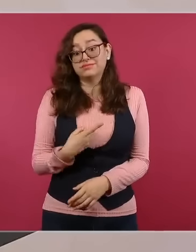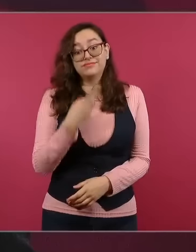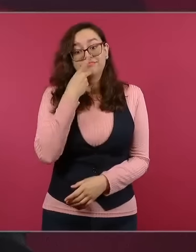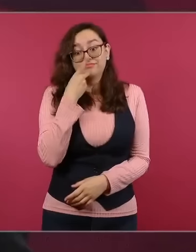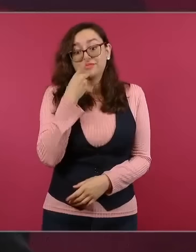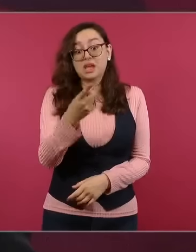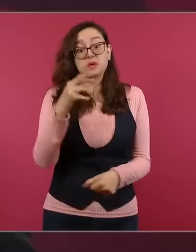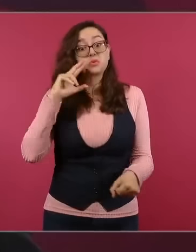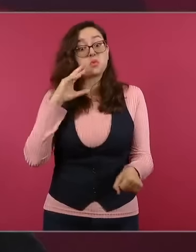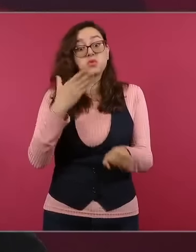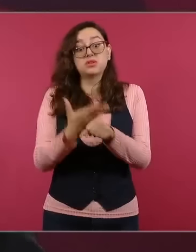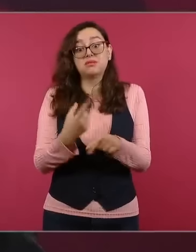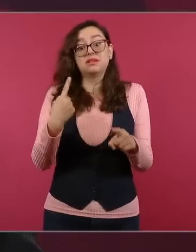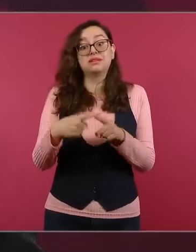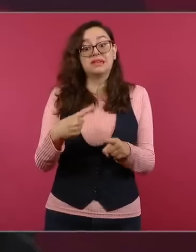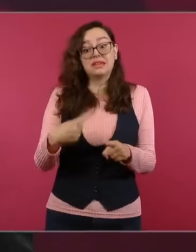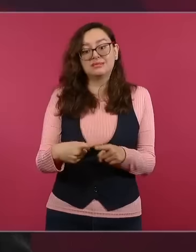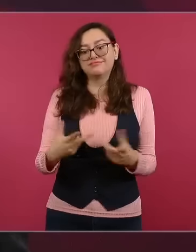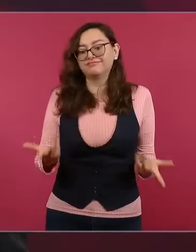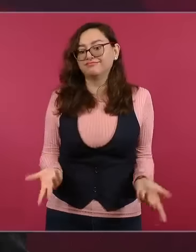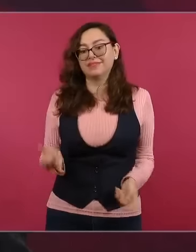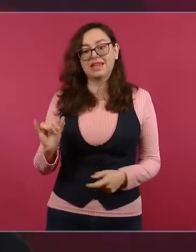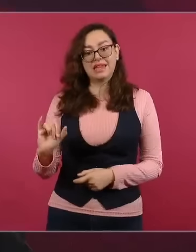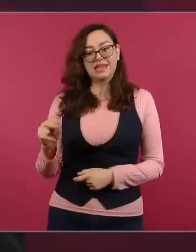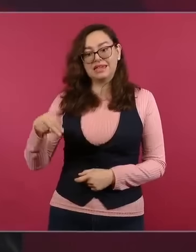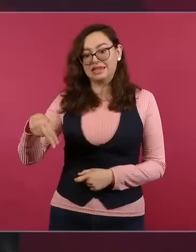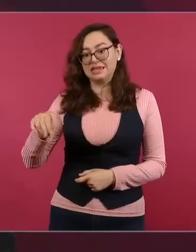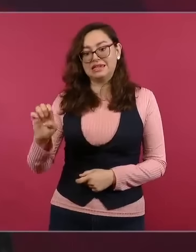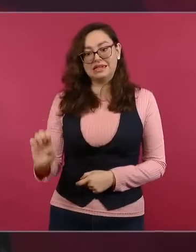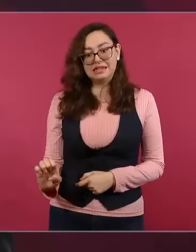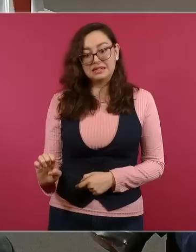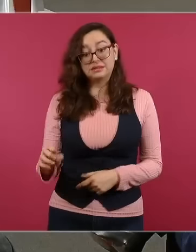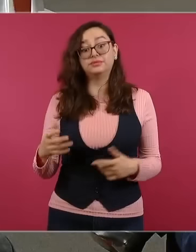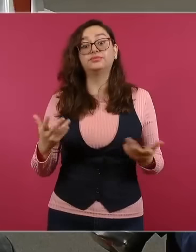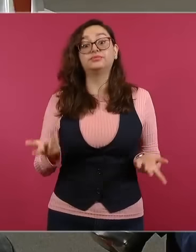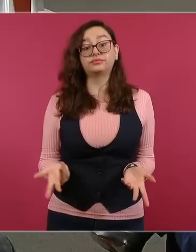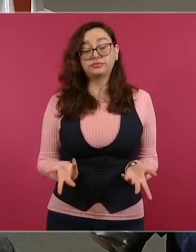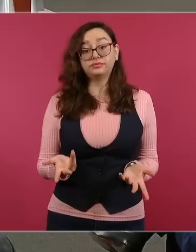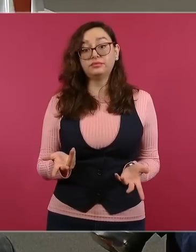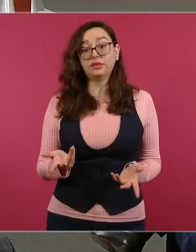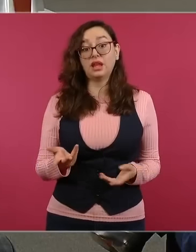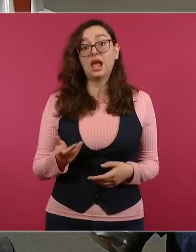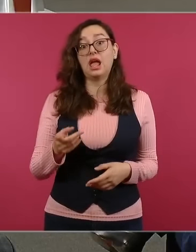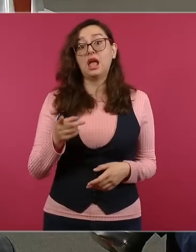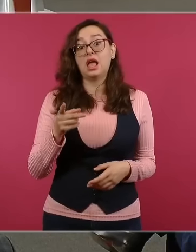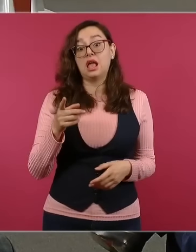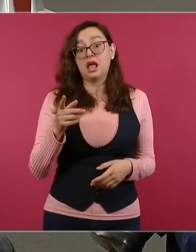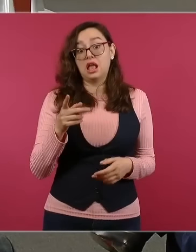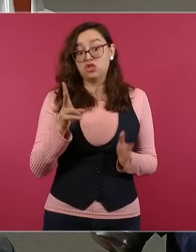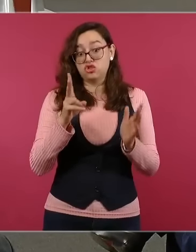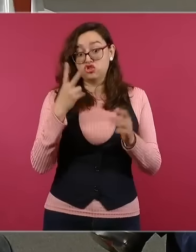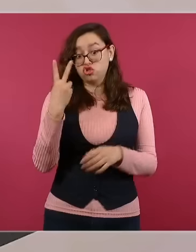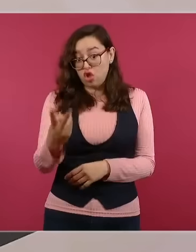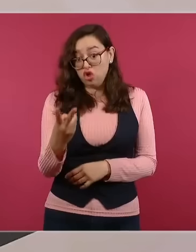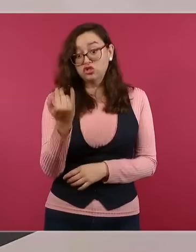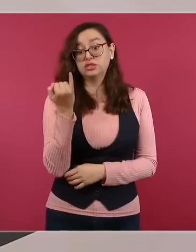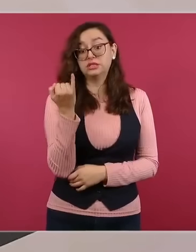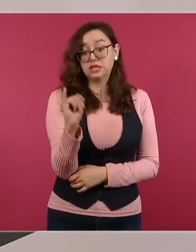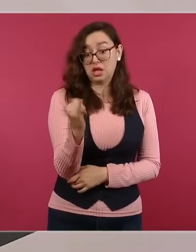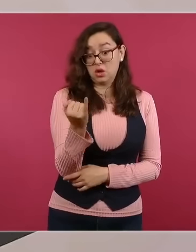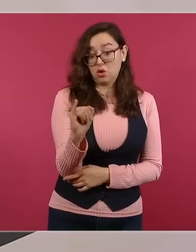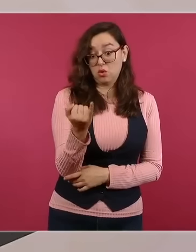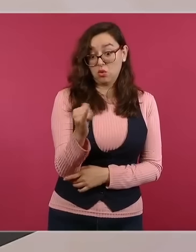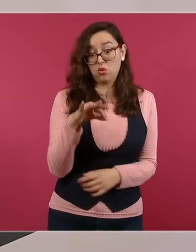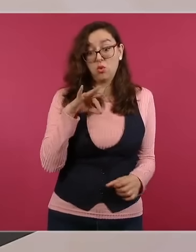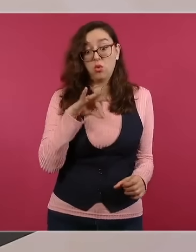el día de la votación, que es el domingo 2 de junio, los consulados quedan a disposición del INE y todo el personal